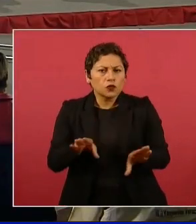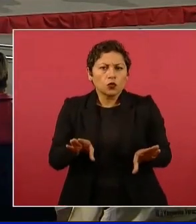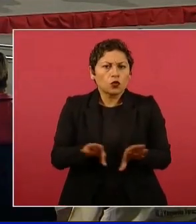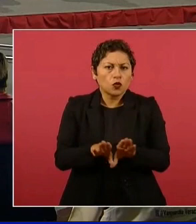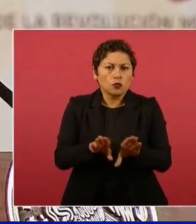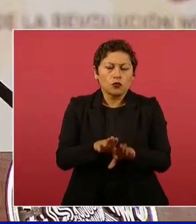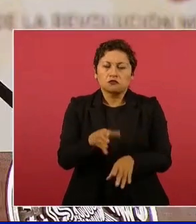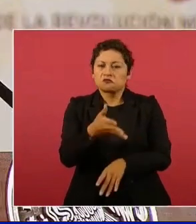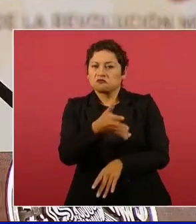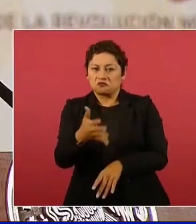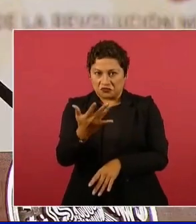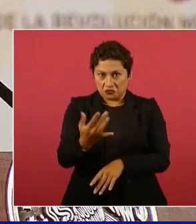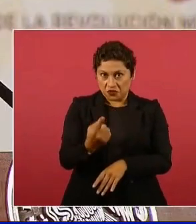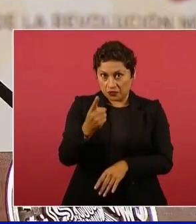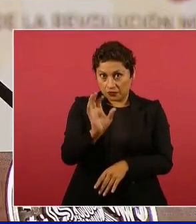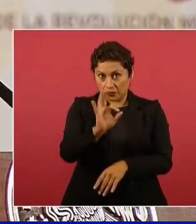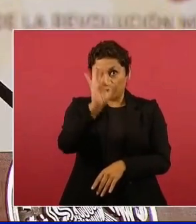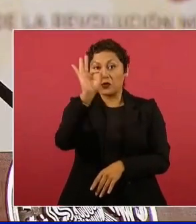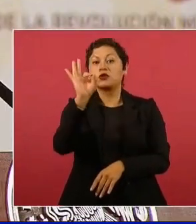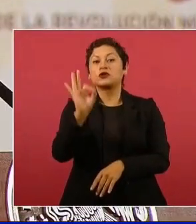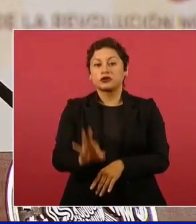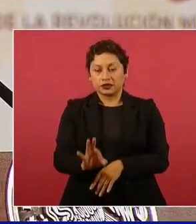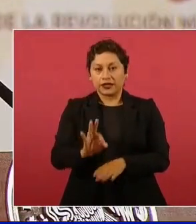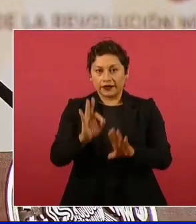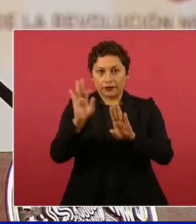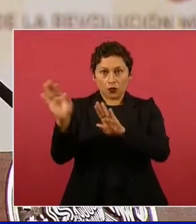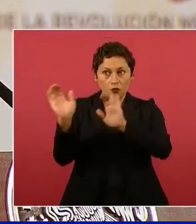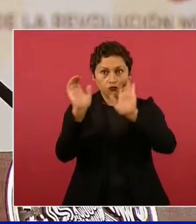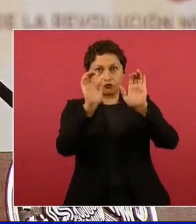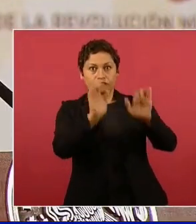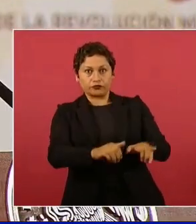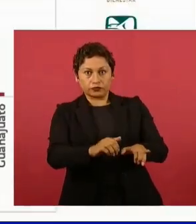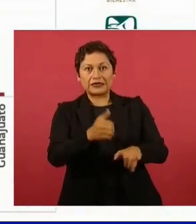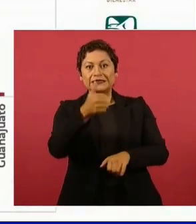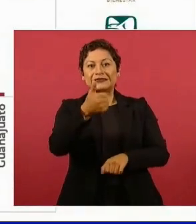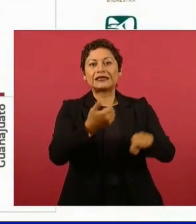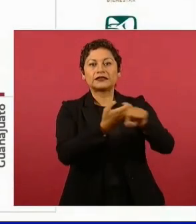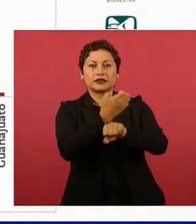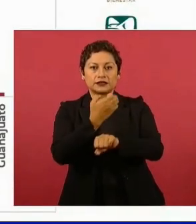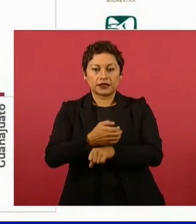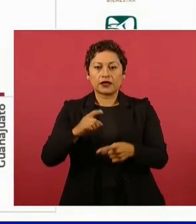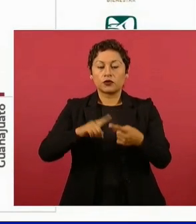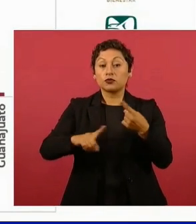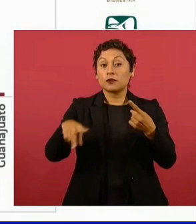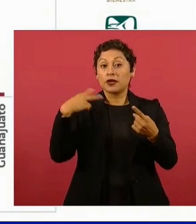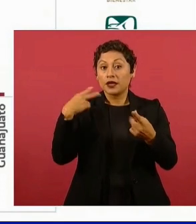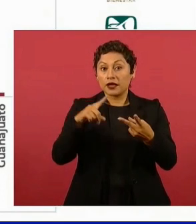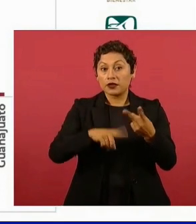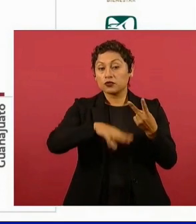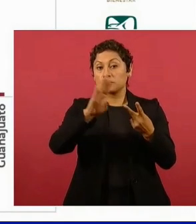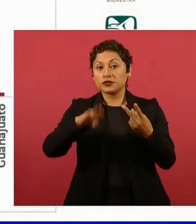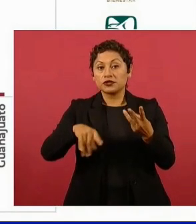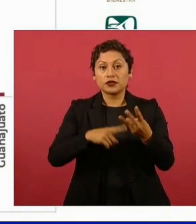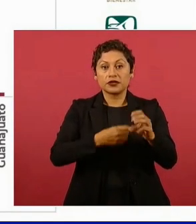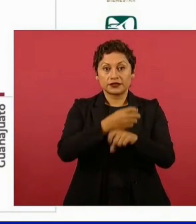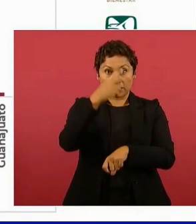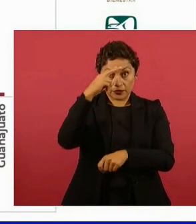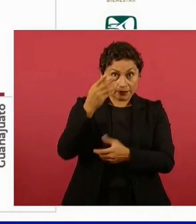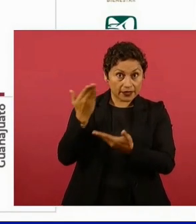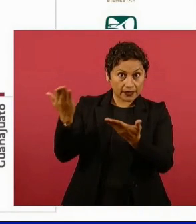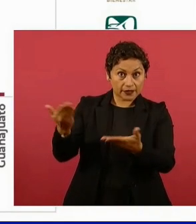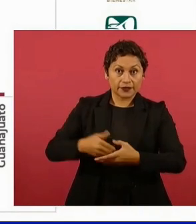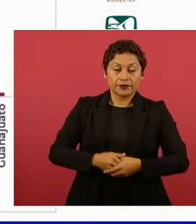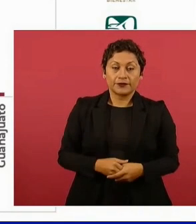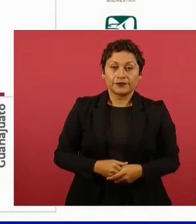de la mitad, el 51 por ciento se concentra de estas plazas en seis estados, en Veracruz, en Michoacán, en el Estado de México, en Chiapas,